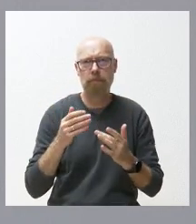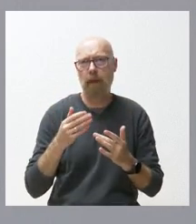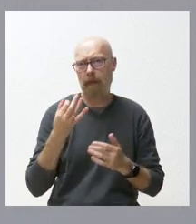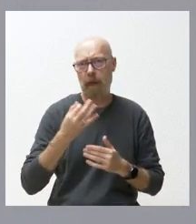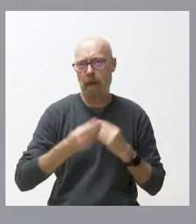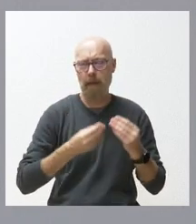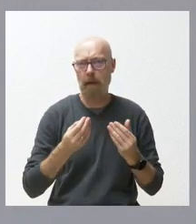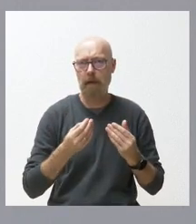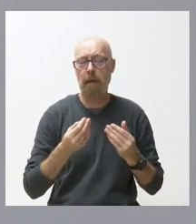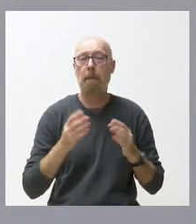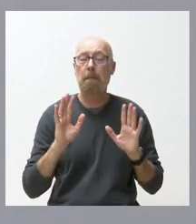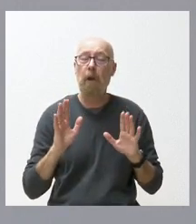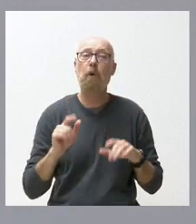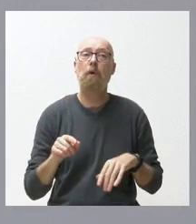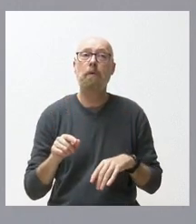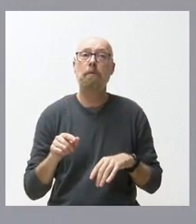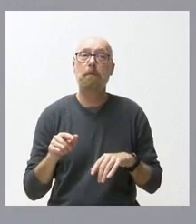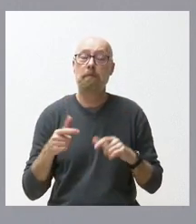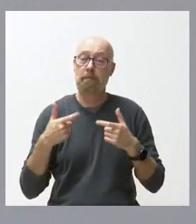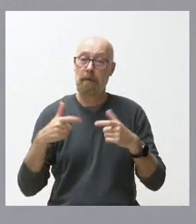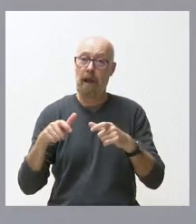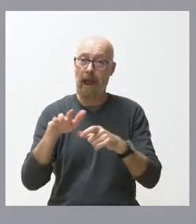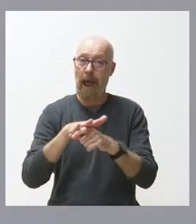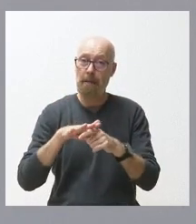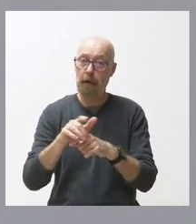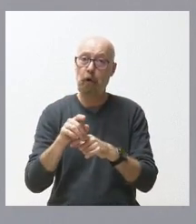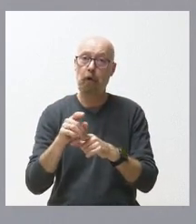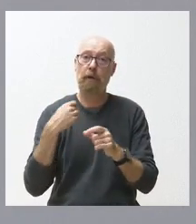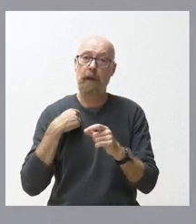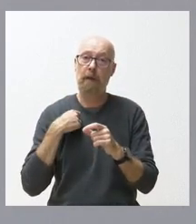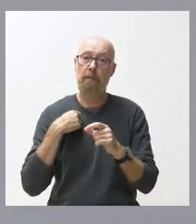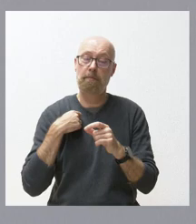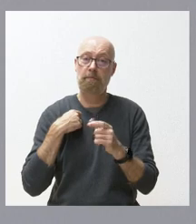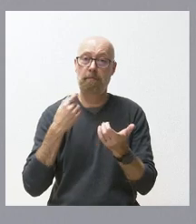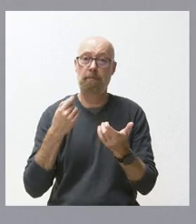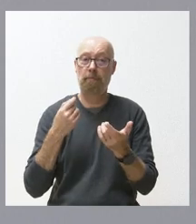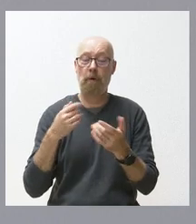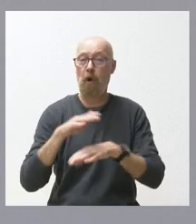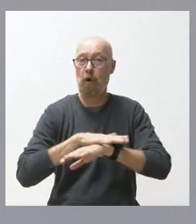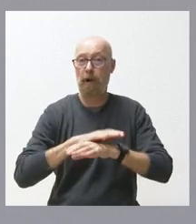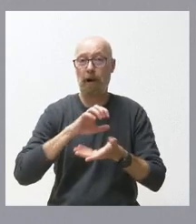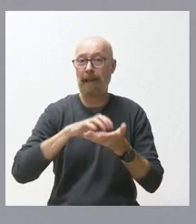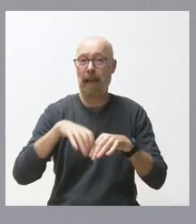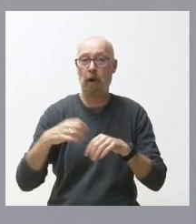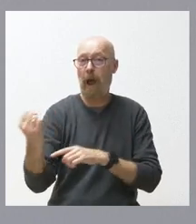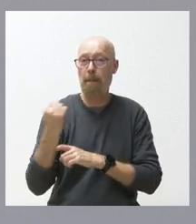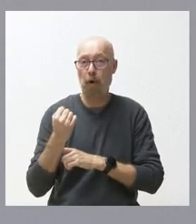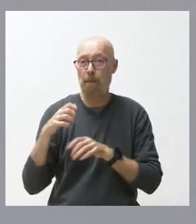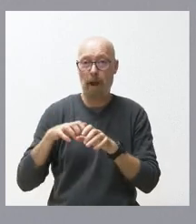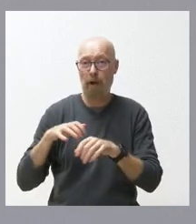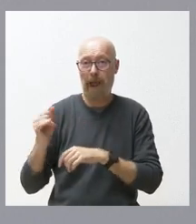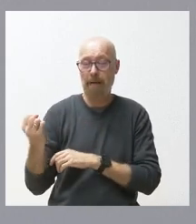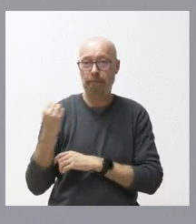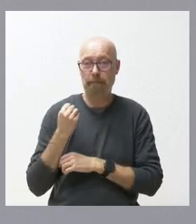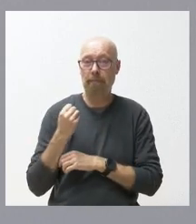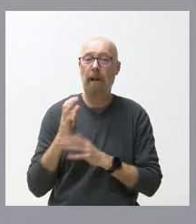un ámbito donde el Gobierno de Castilla y León no tiene la mayoría suficiente en el Parlamento autonómico en apoyos pues el que lleguemos a acuerdo